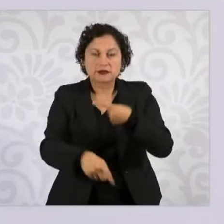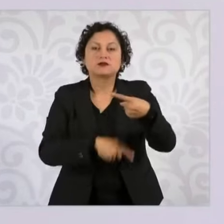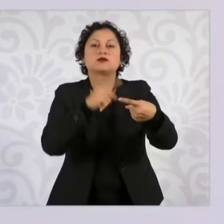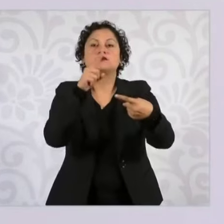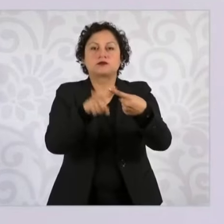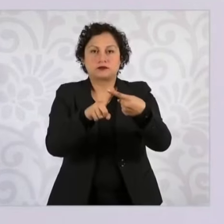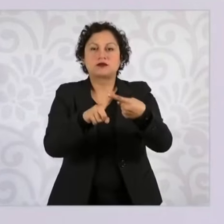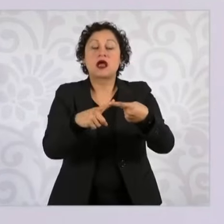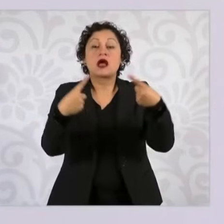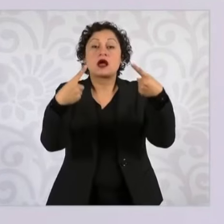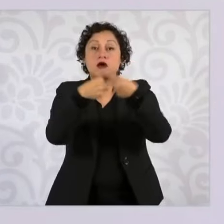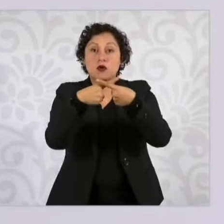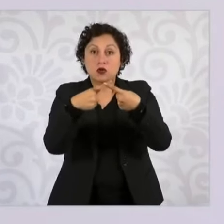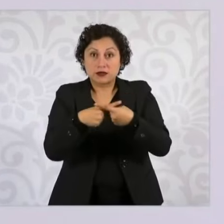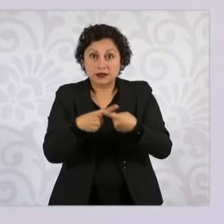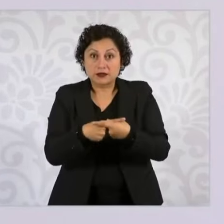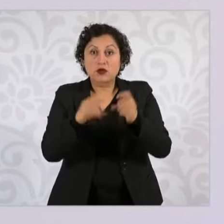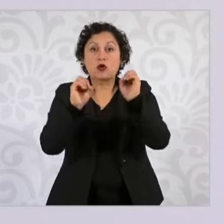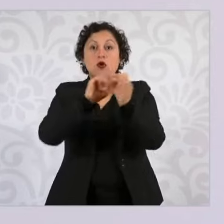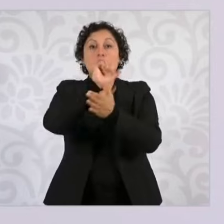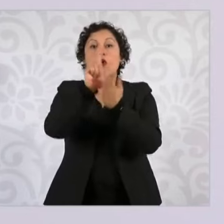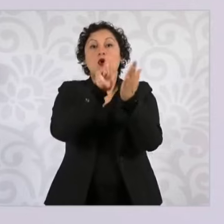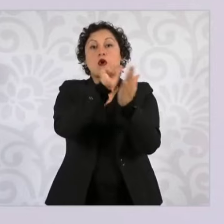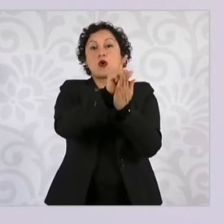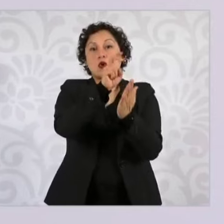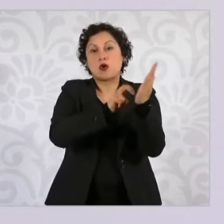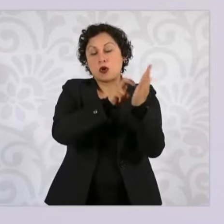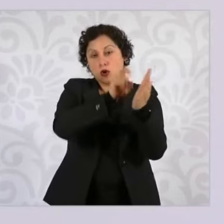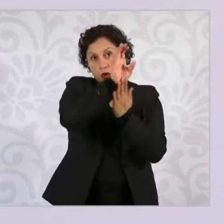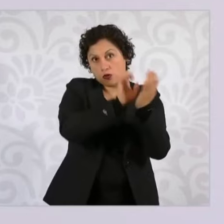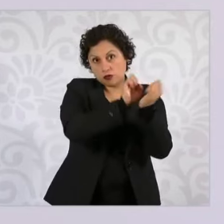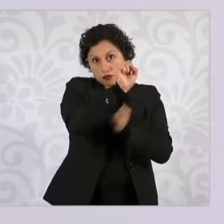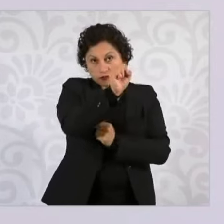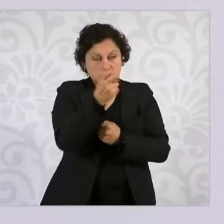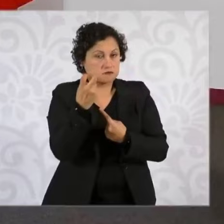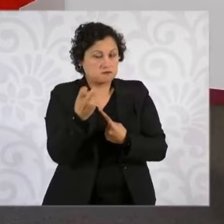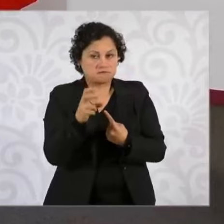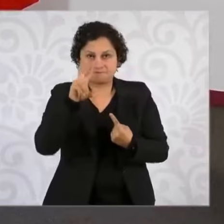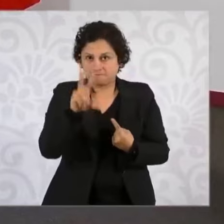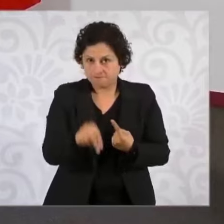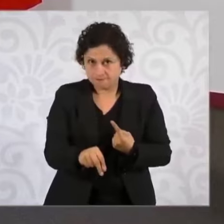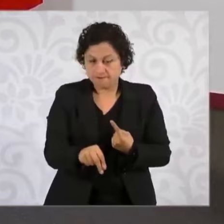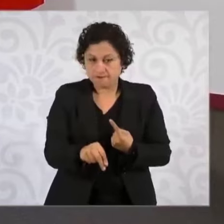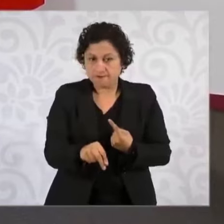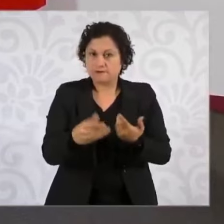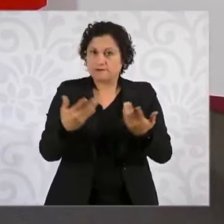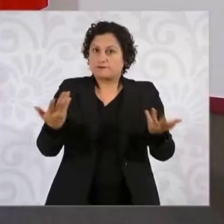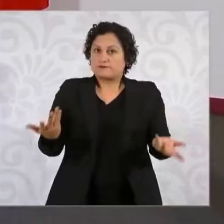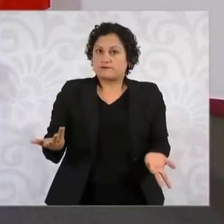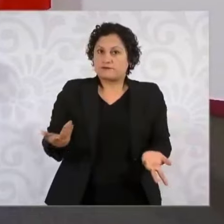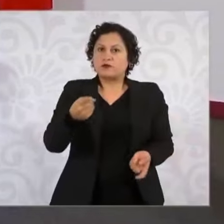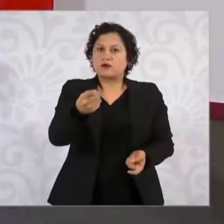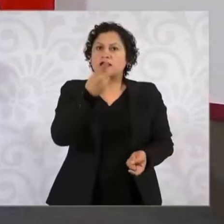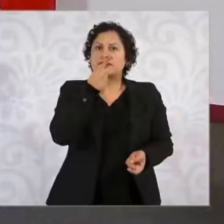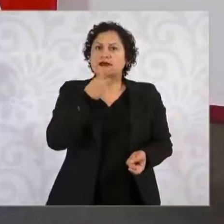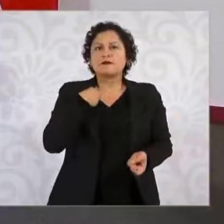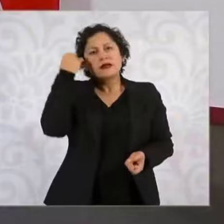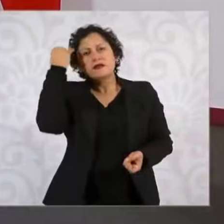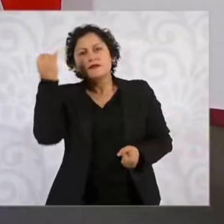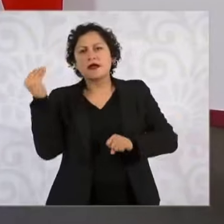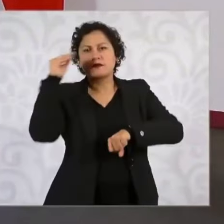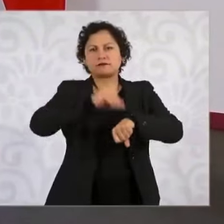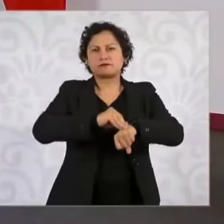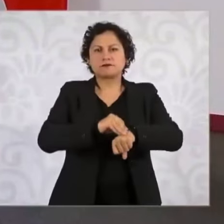Contradiciones o reformas a la Constitución Política de los Estados Unidos Mexicanos. Díganme ustedes qué interpretación tiene eso.